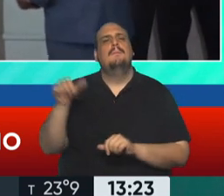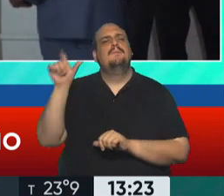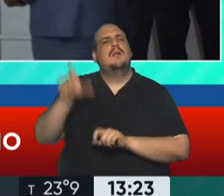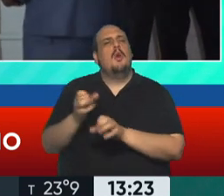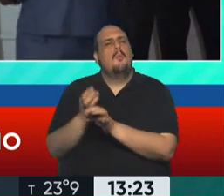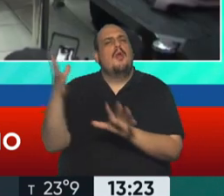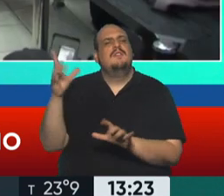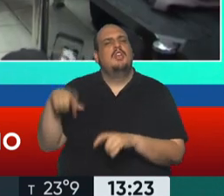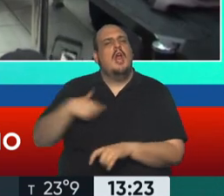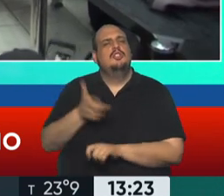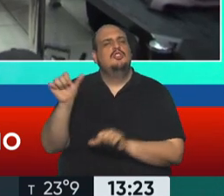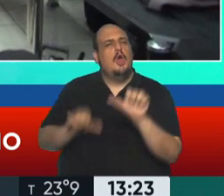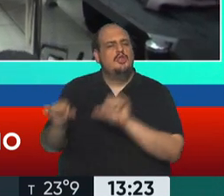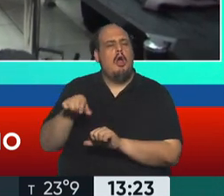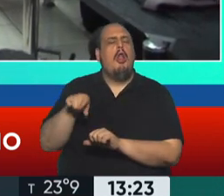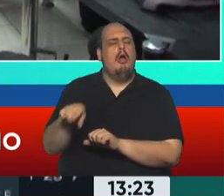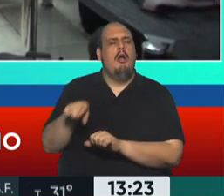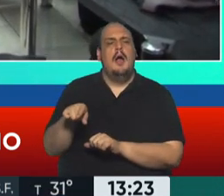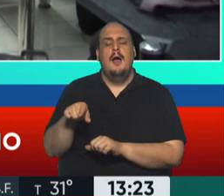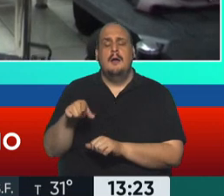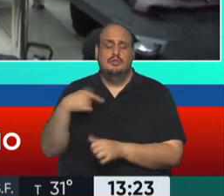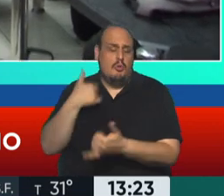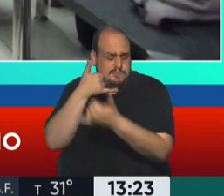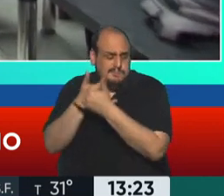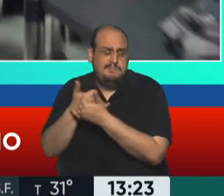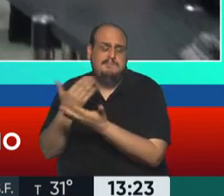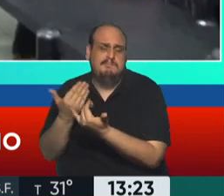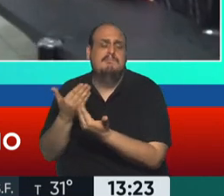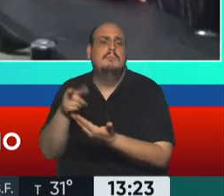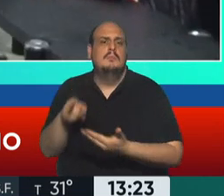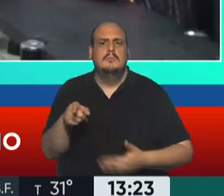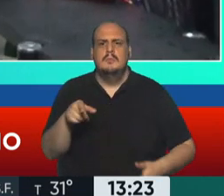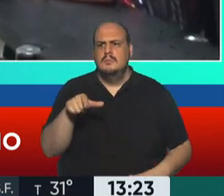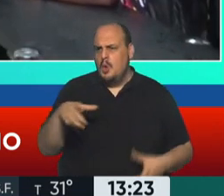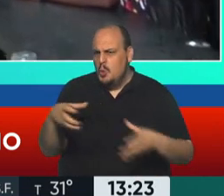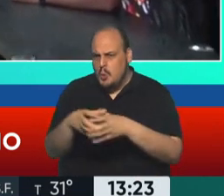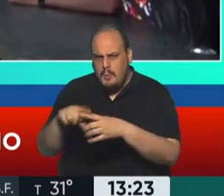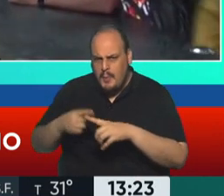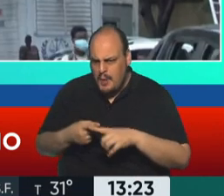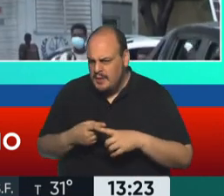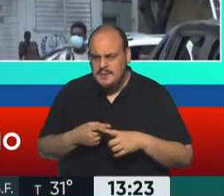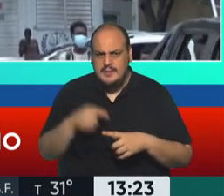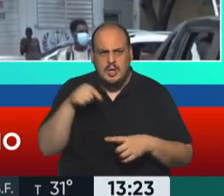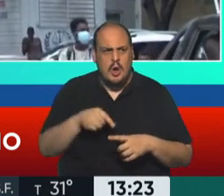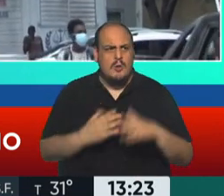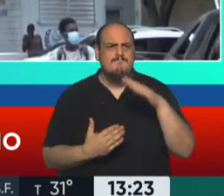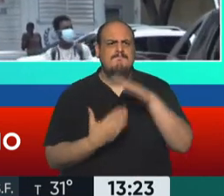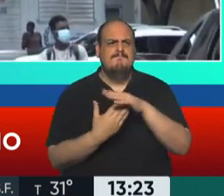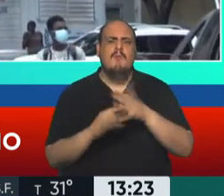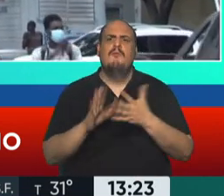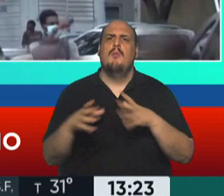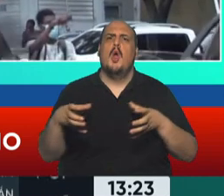bueno, no tenemos, digamos, no sabemos hoy qué espacio político puede representar un sector opositor un poco más de izquierda, más